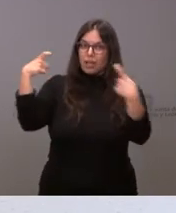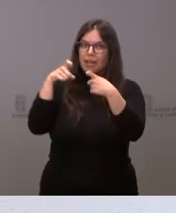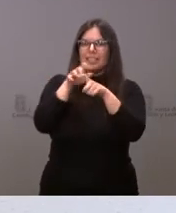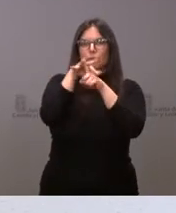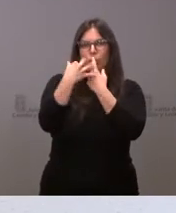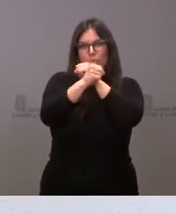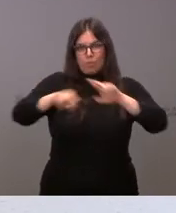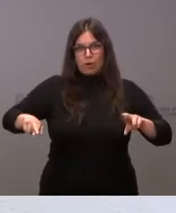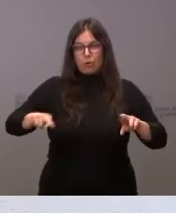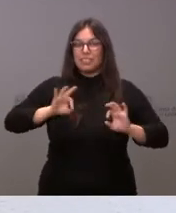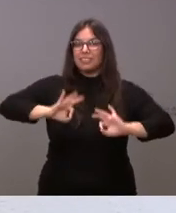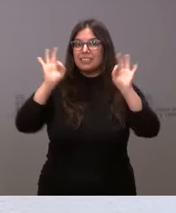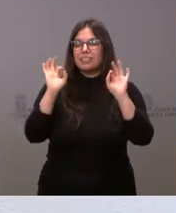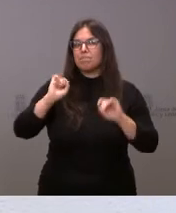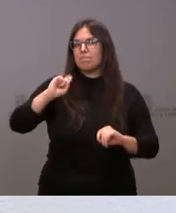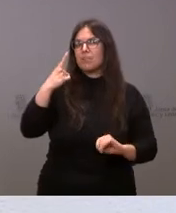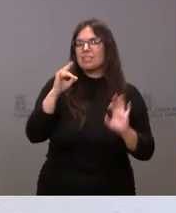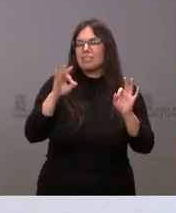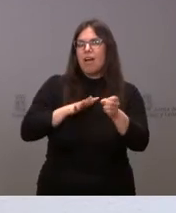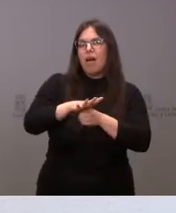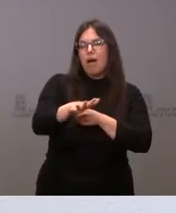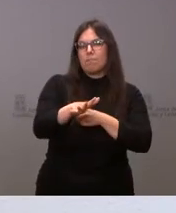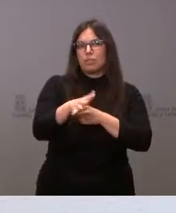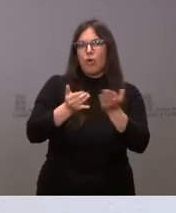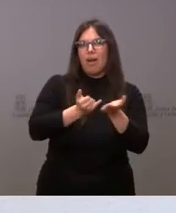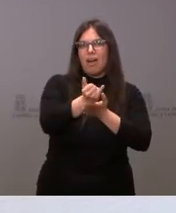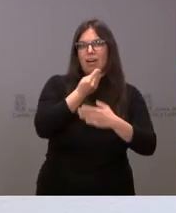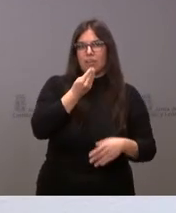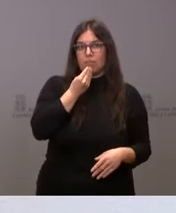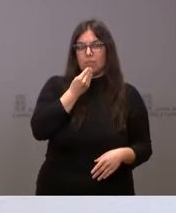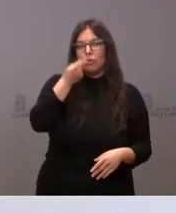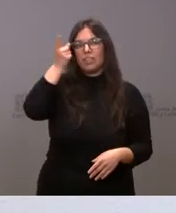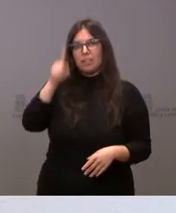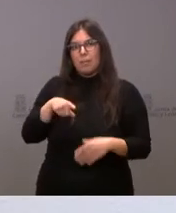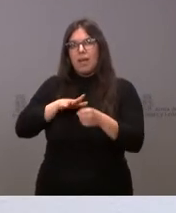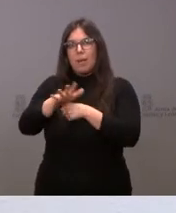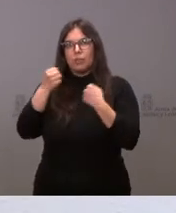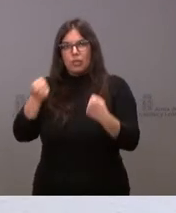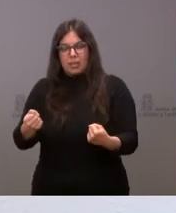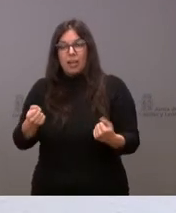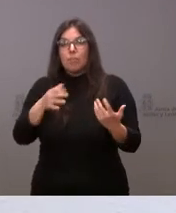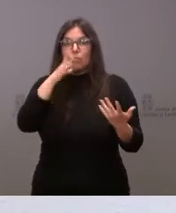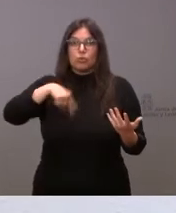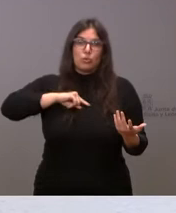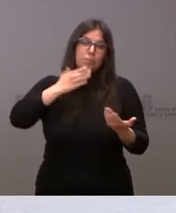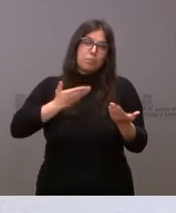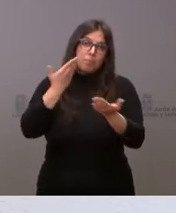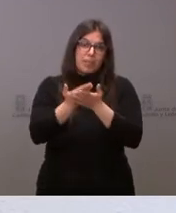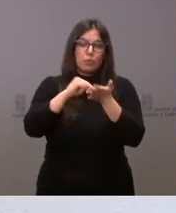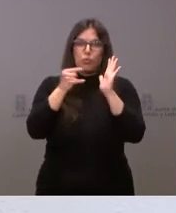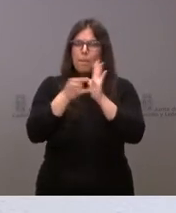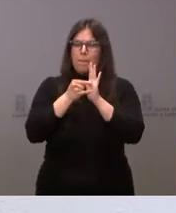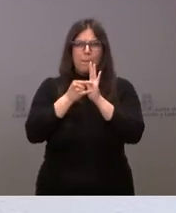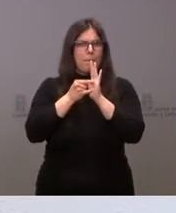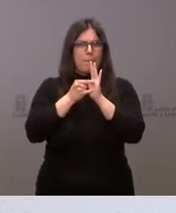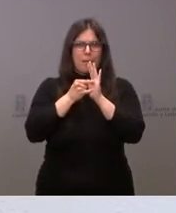ha agravado especialmente en el ámbito agroalimentario y en el ámbito energético. Por eso pedimos un plan de choque